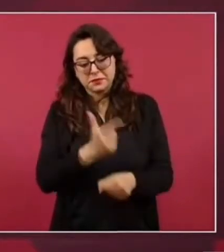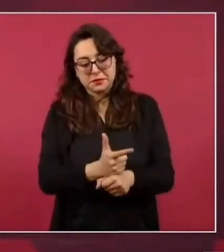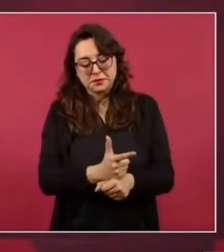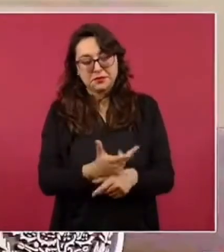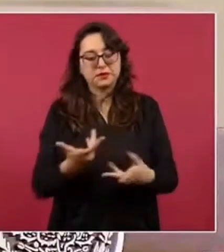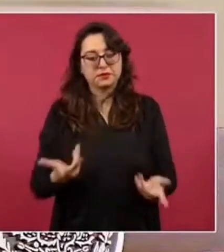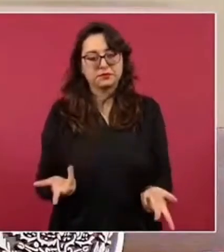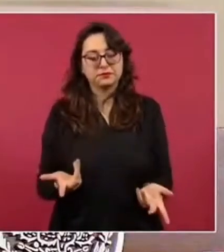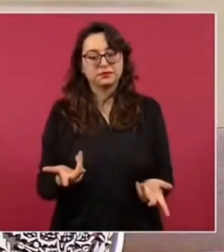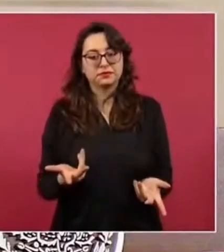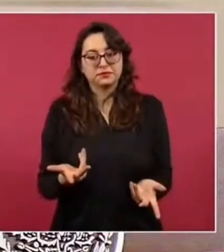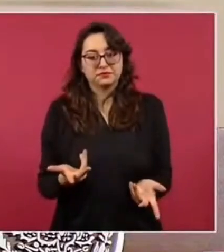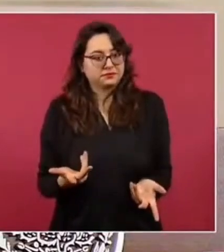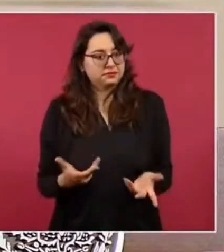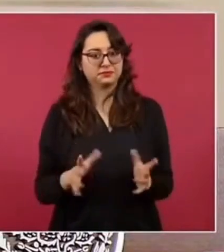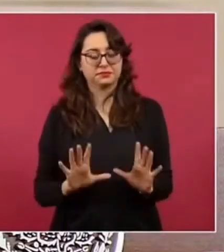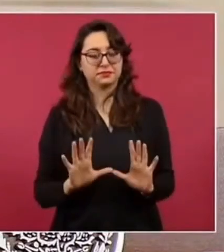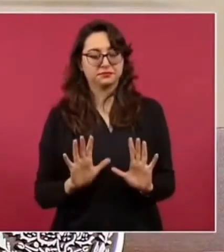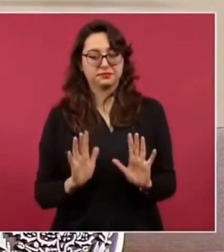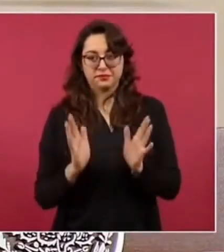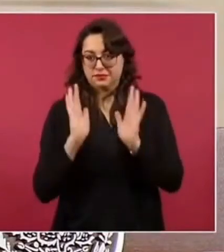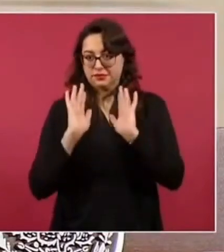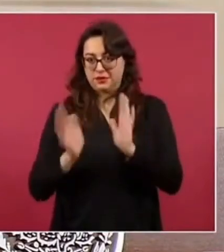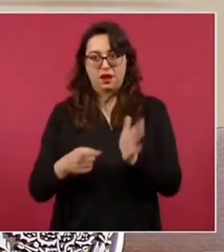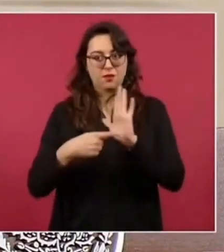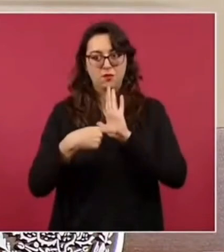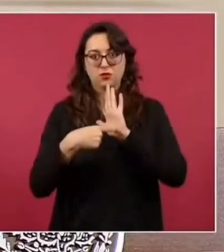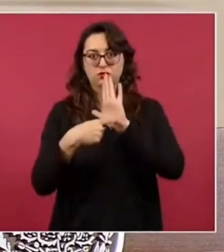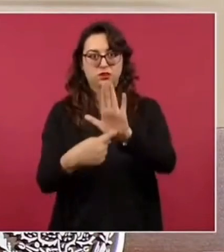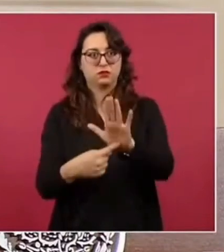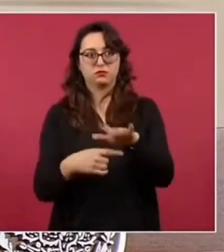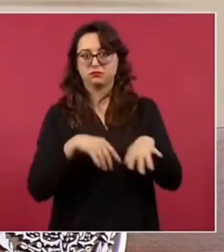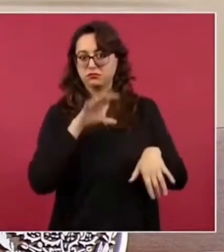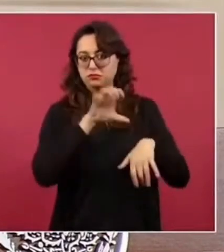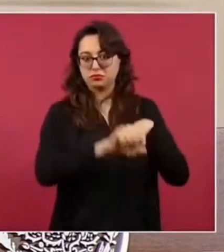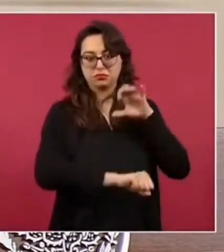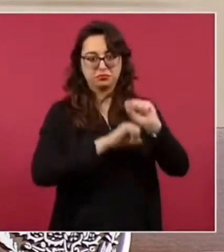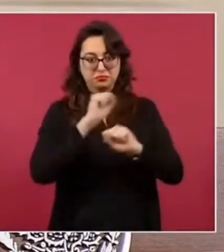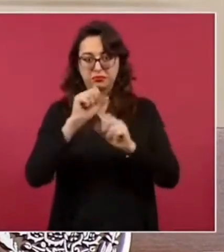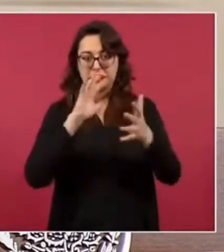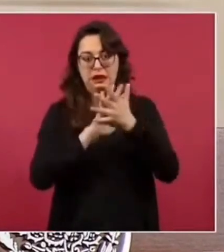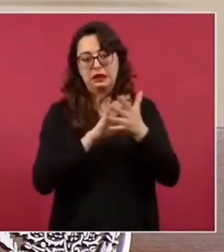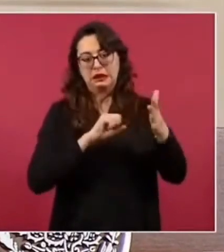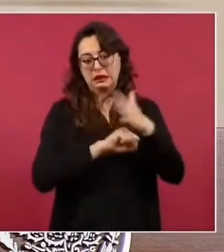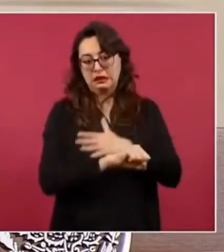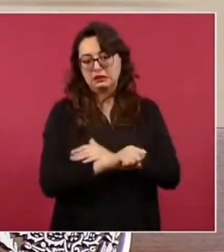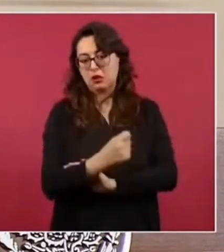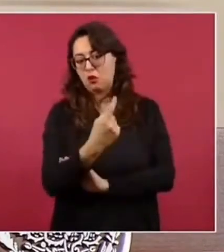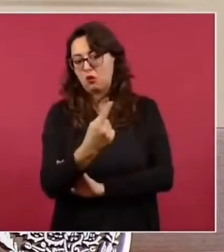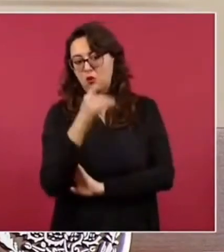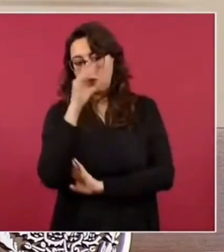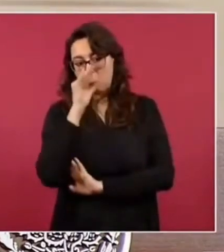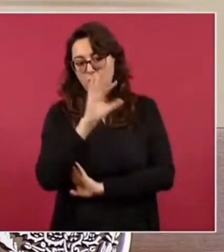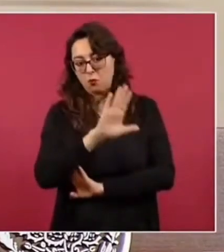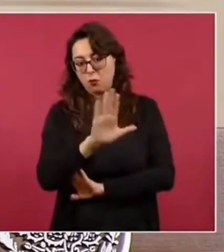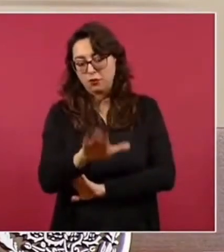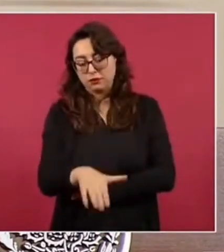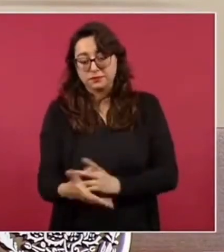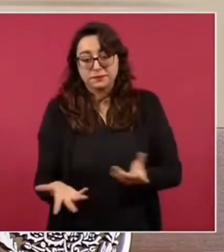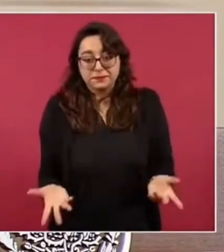No hay ningún lugar del territorio nacional en donde no haya presencia